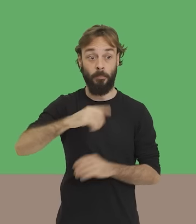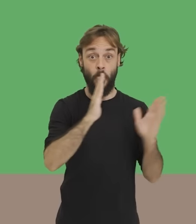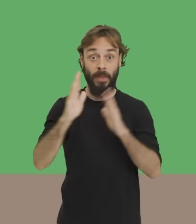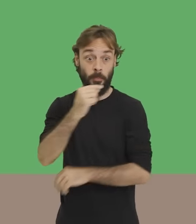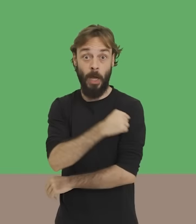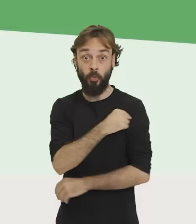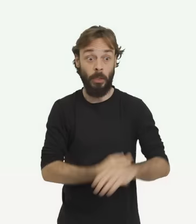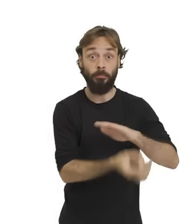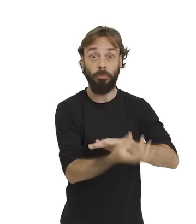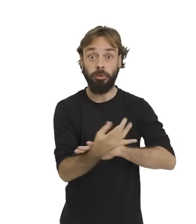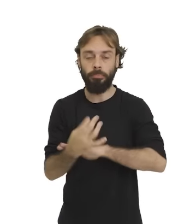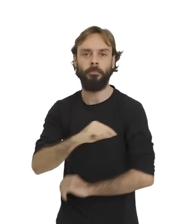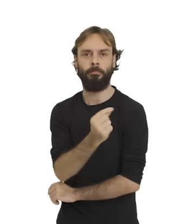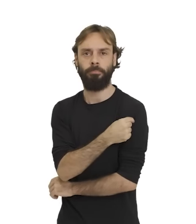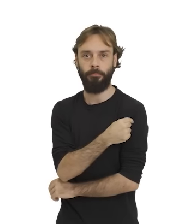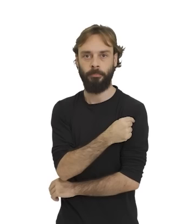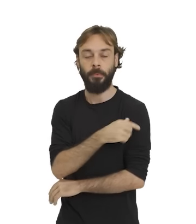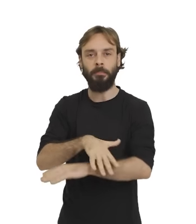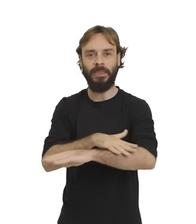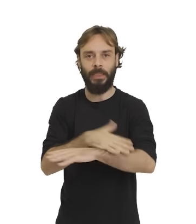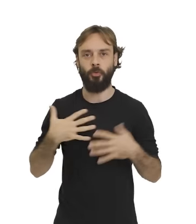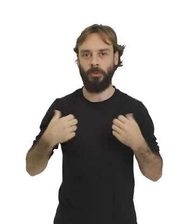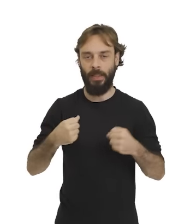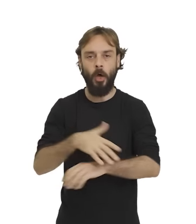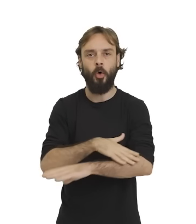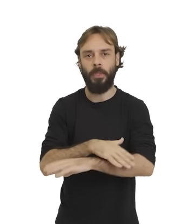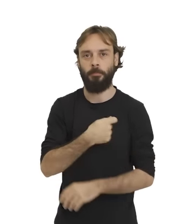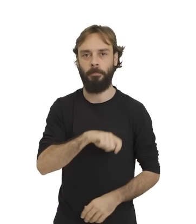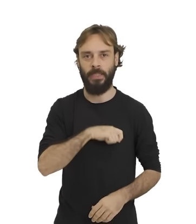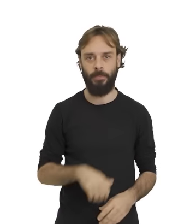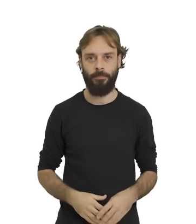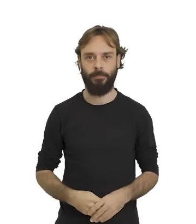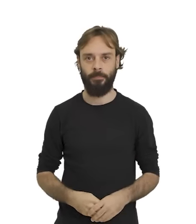responsabilidad. Cada vacuna a su tiempo. Ministerio de Sanidad. Gobierno de España.